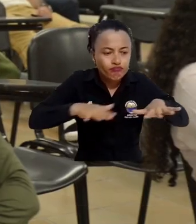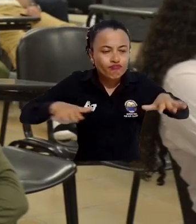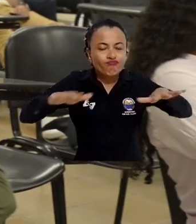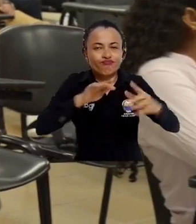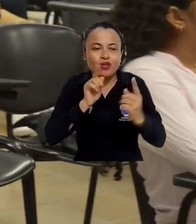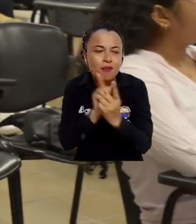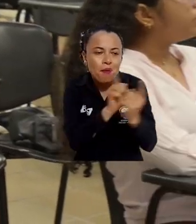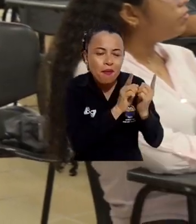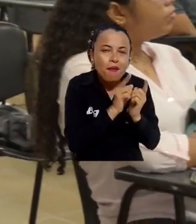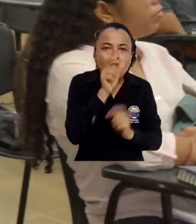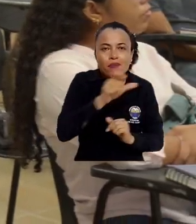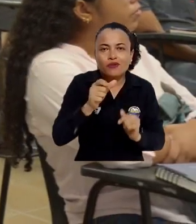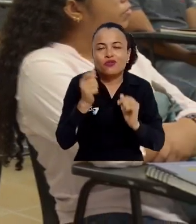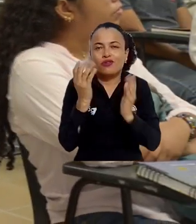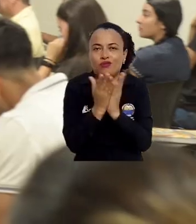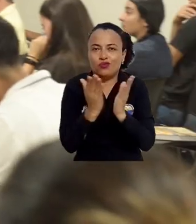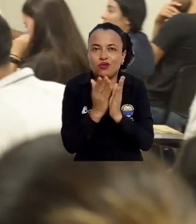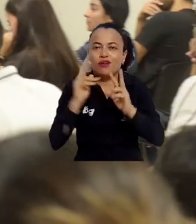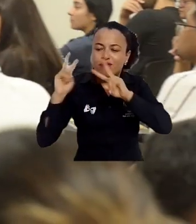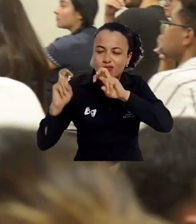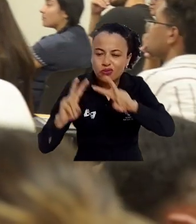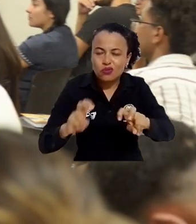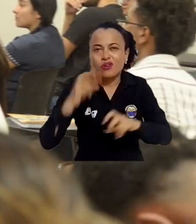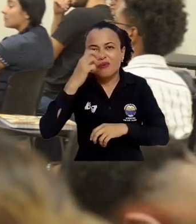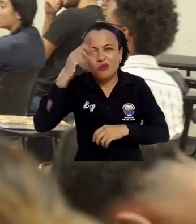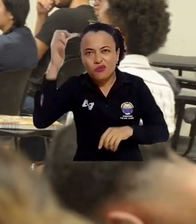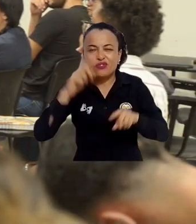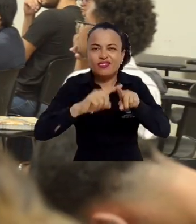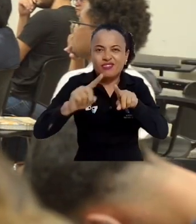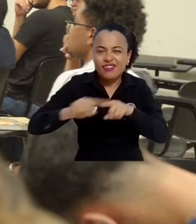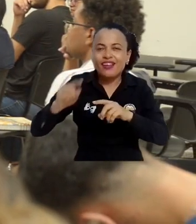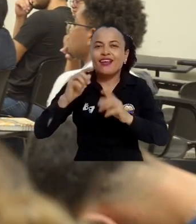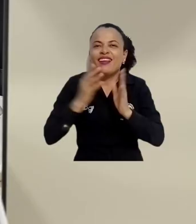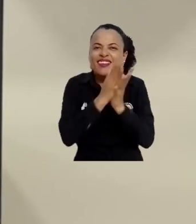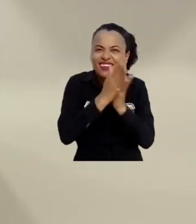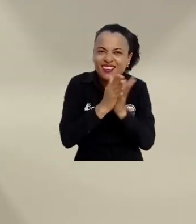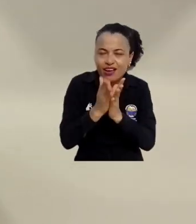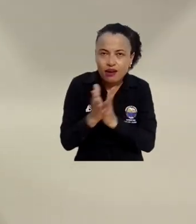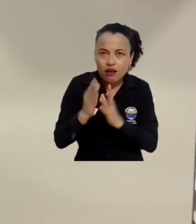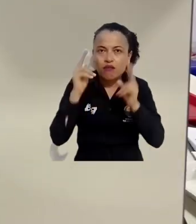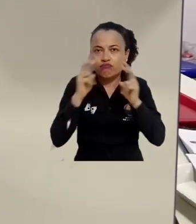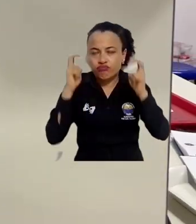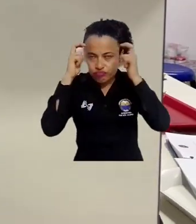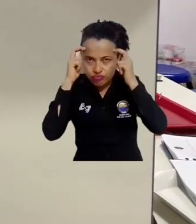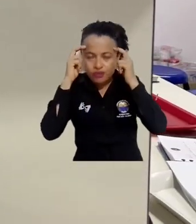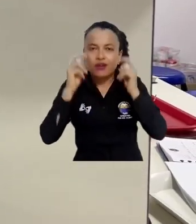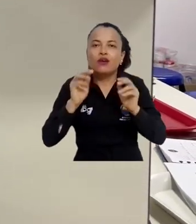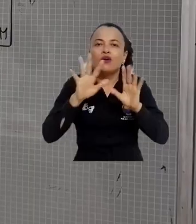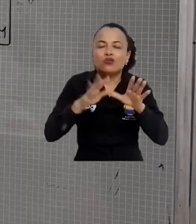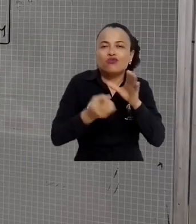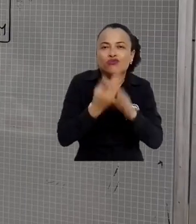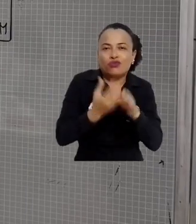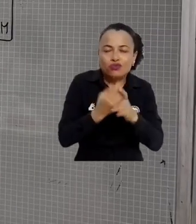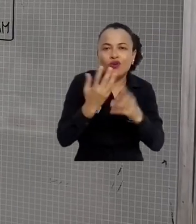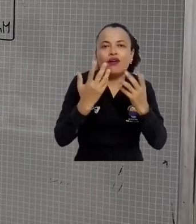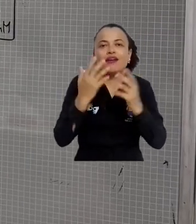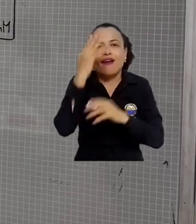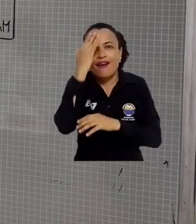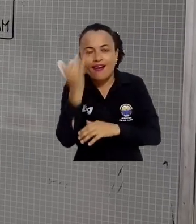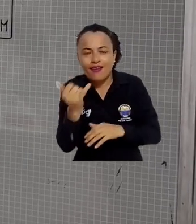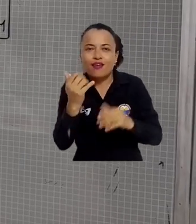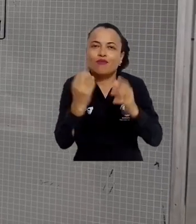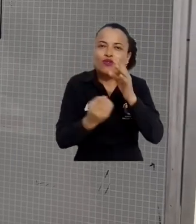El evento propició un espacio de encuentro entre estudiantes, investigadores y profesionales de diferentes áreas del conocimiento, sectores